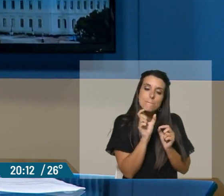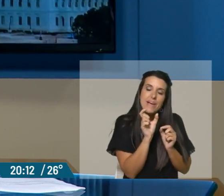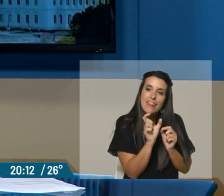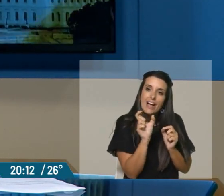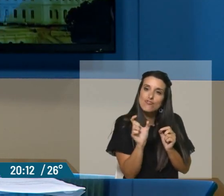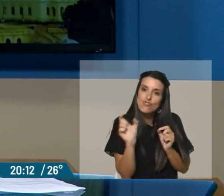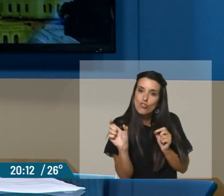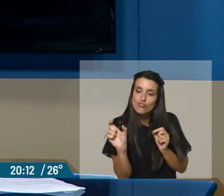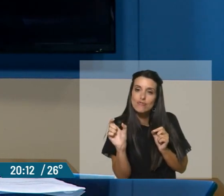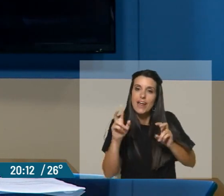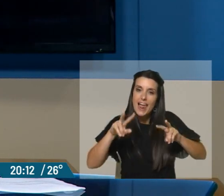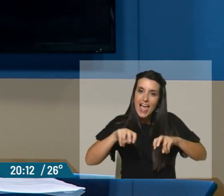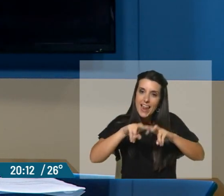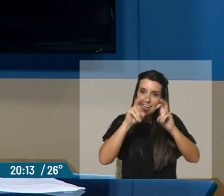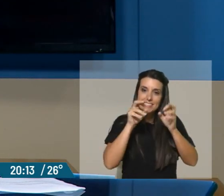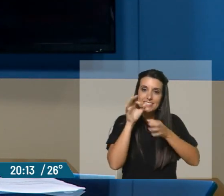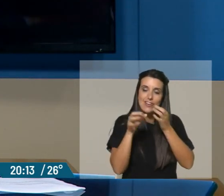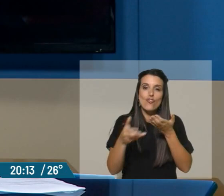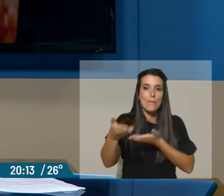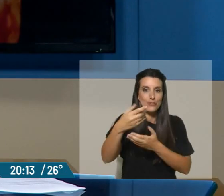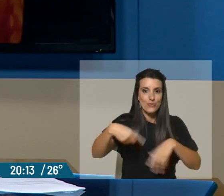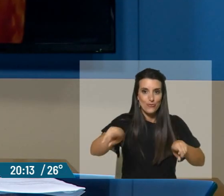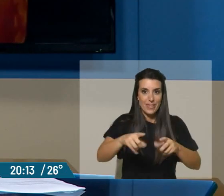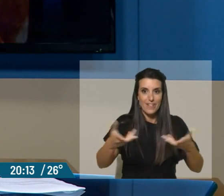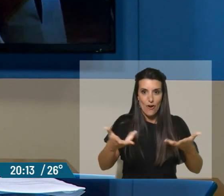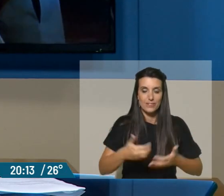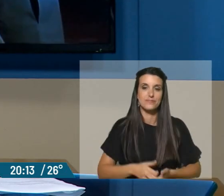enmarcar este análisis que nos gustaría compartir con ustedes ahora.